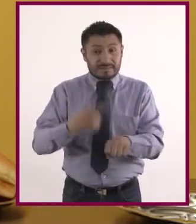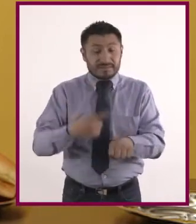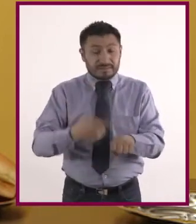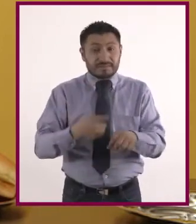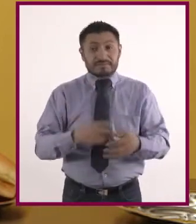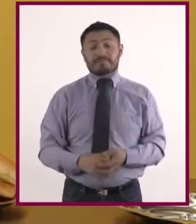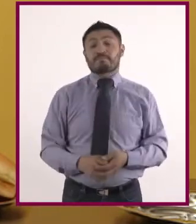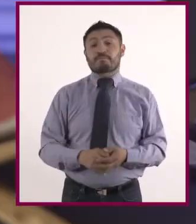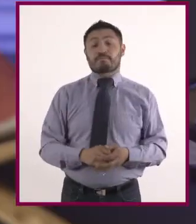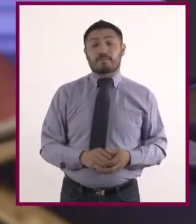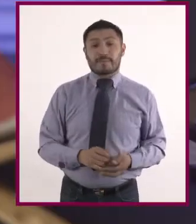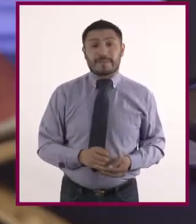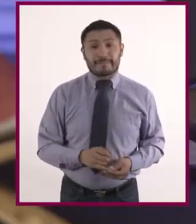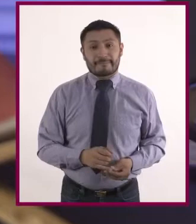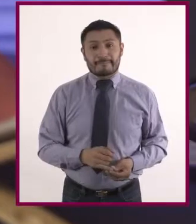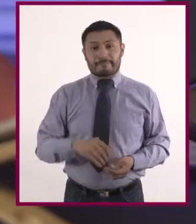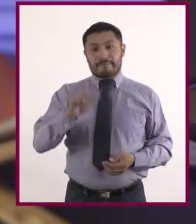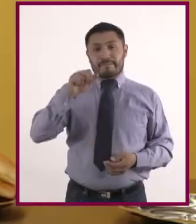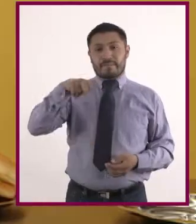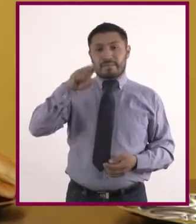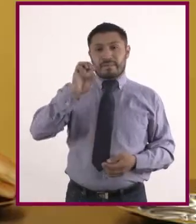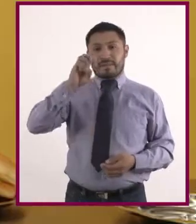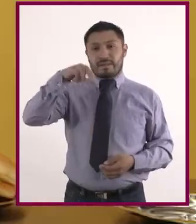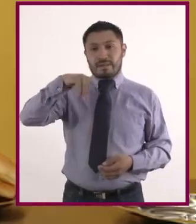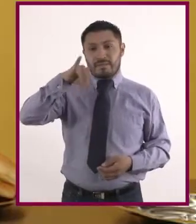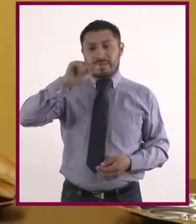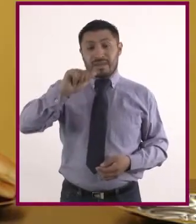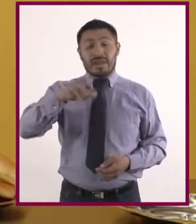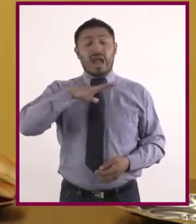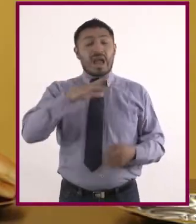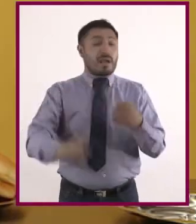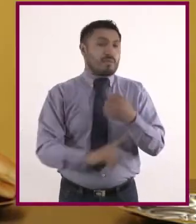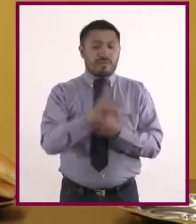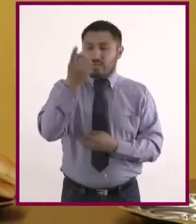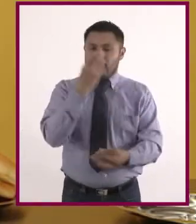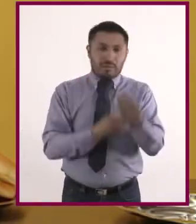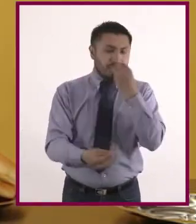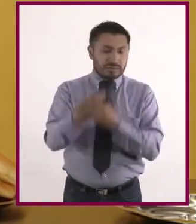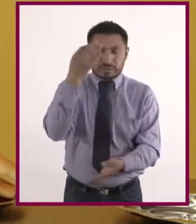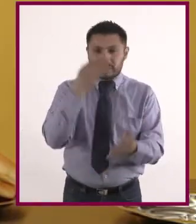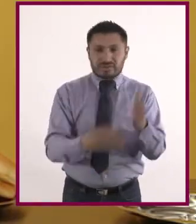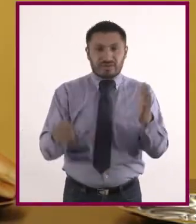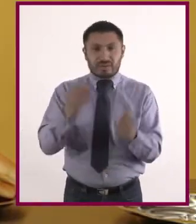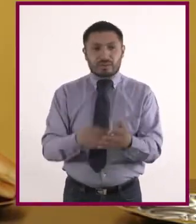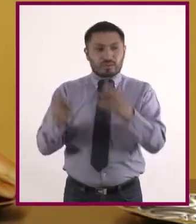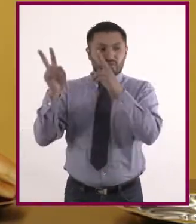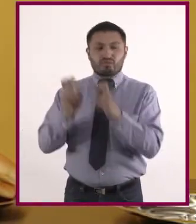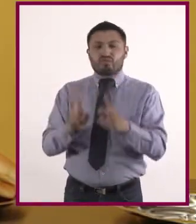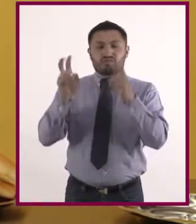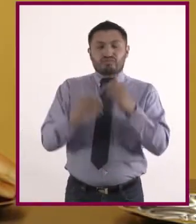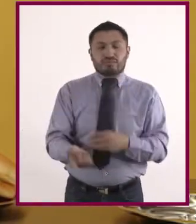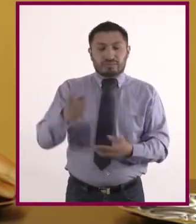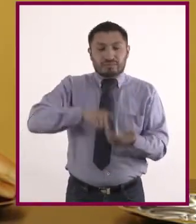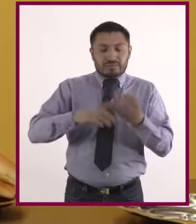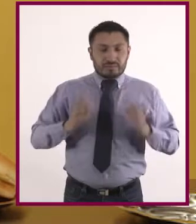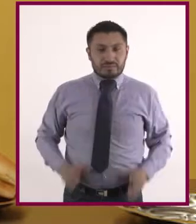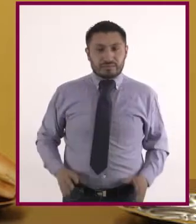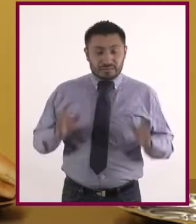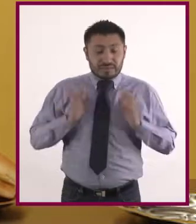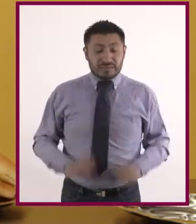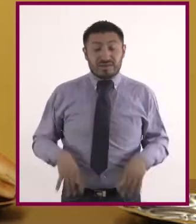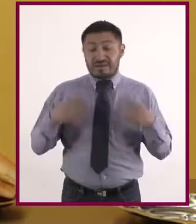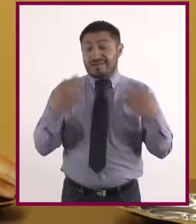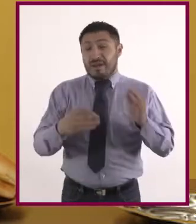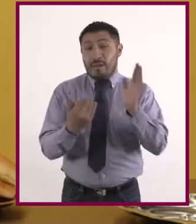padecimientos psicológicos. ¿Y la anemia? La anemia, otro problema alimenticio de falta de nutrientes en el cuerpo, está creciendo a nivel mundial.